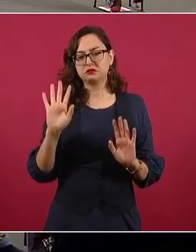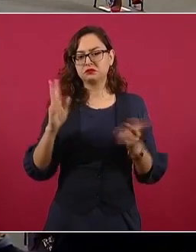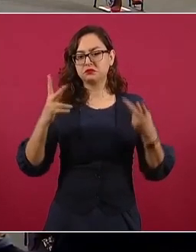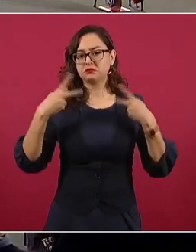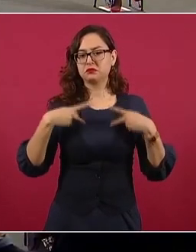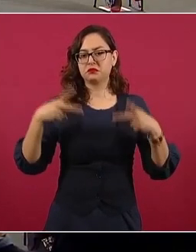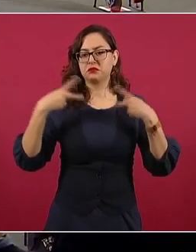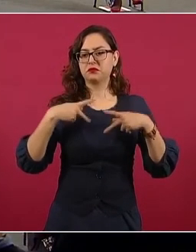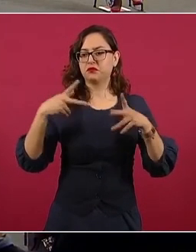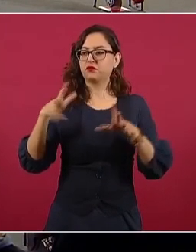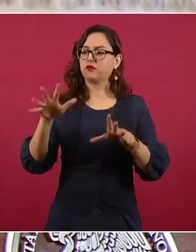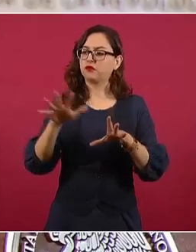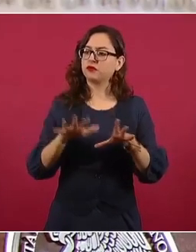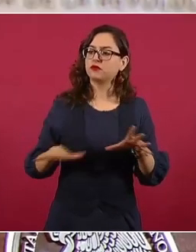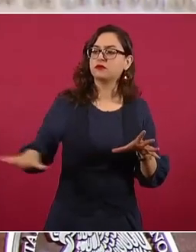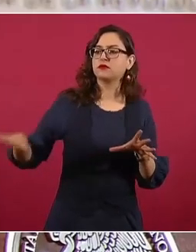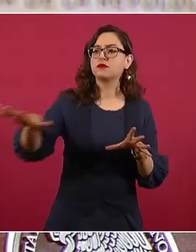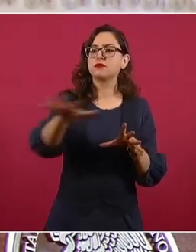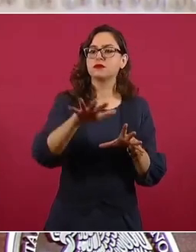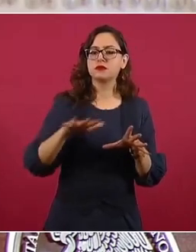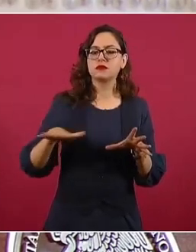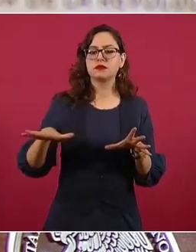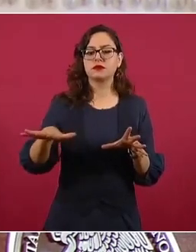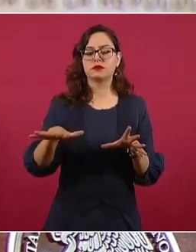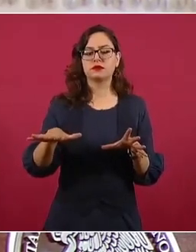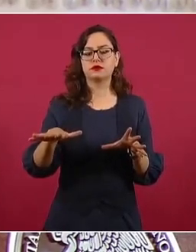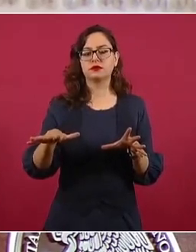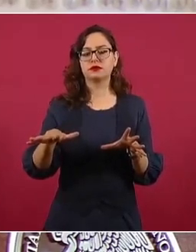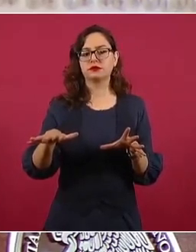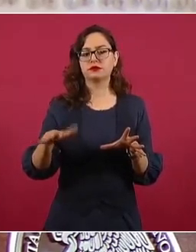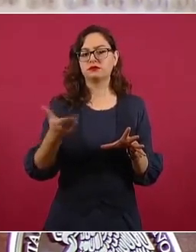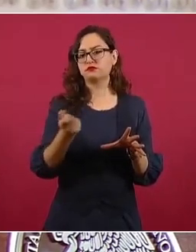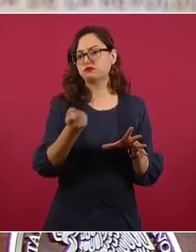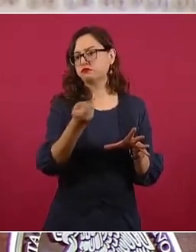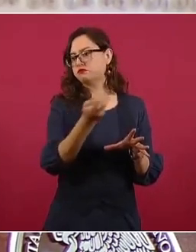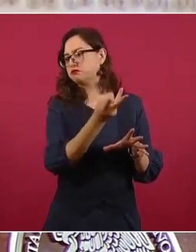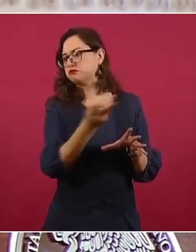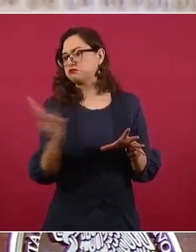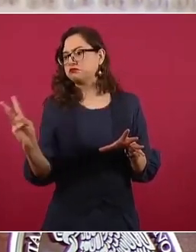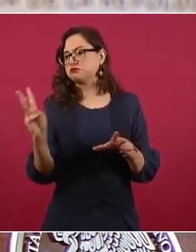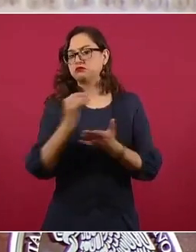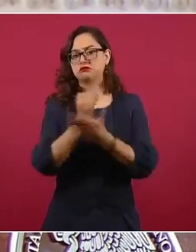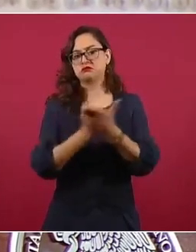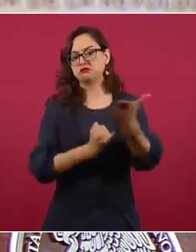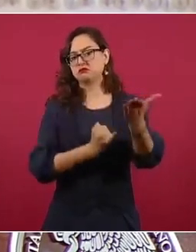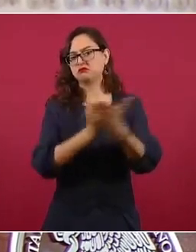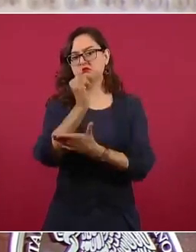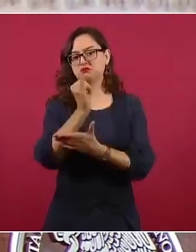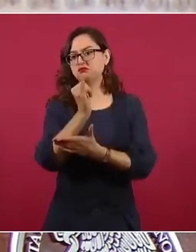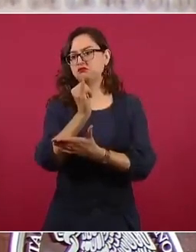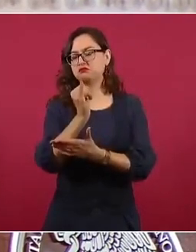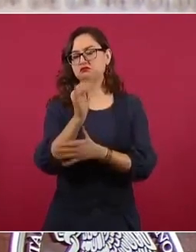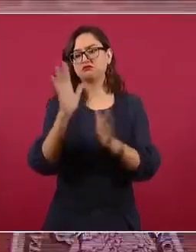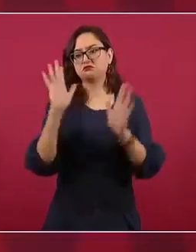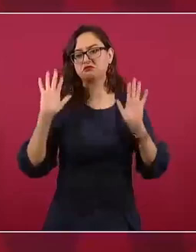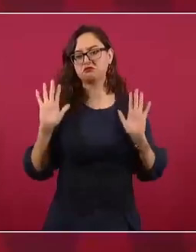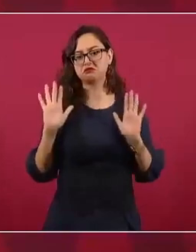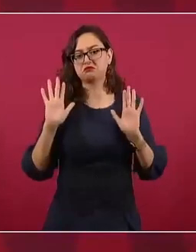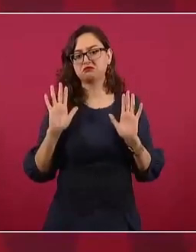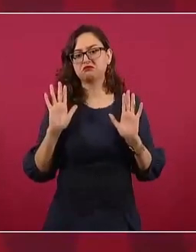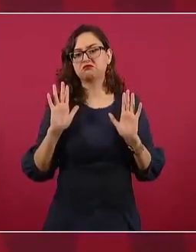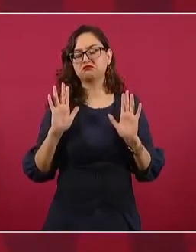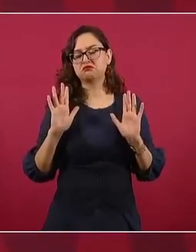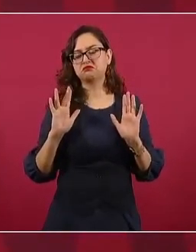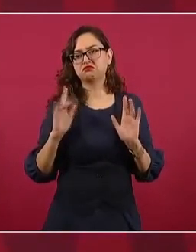optar porque se continúe con la